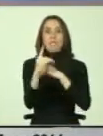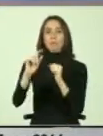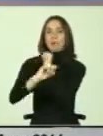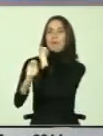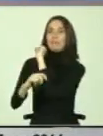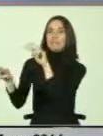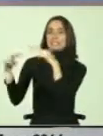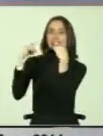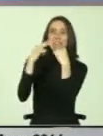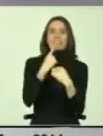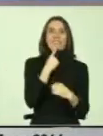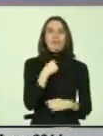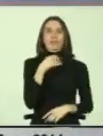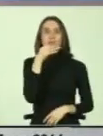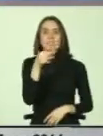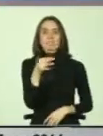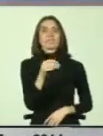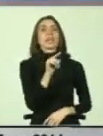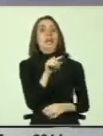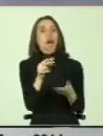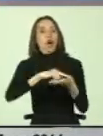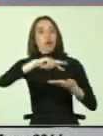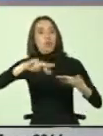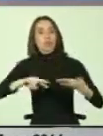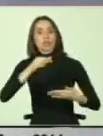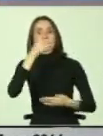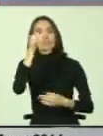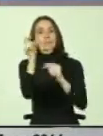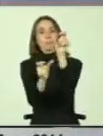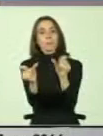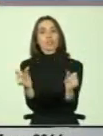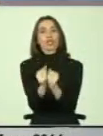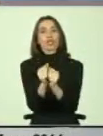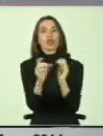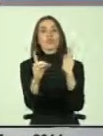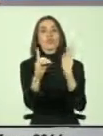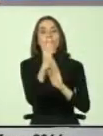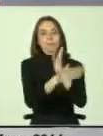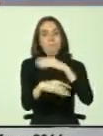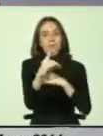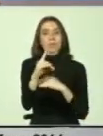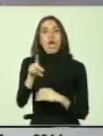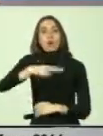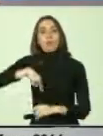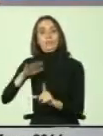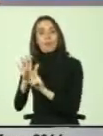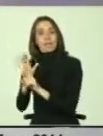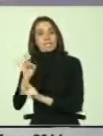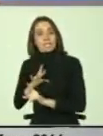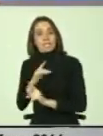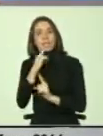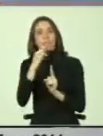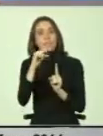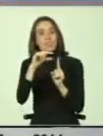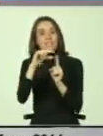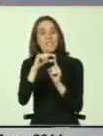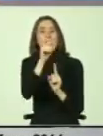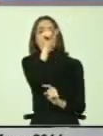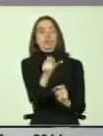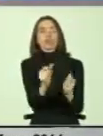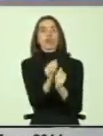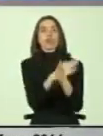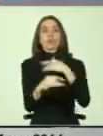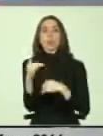miran muy feo cuando yo digo eso, porque me dicen, mira, la convención habla de personas con discapacidad, la ley, nuestra ley, habla de personas con discapacidad, ¿por qué usted viene?